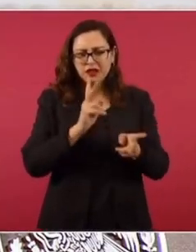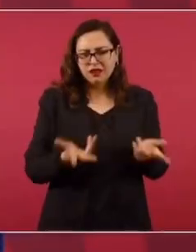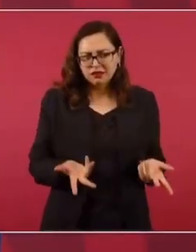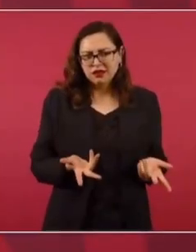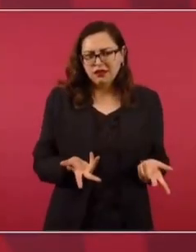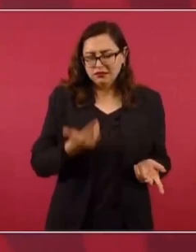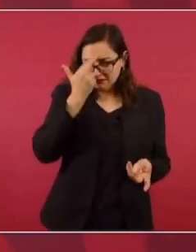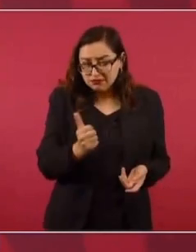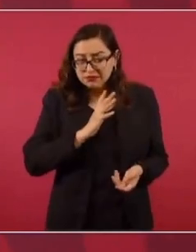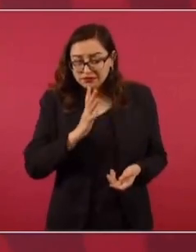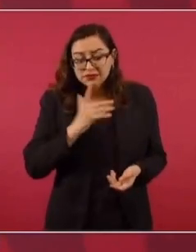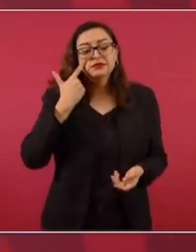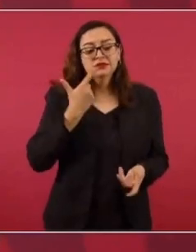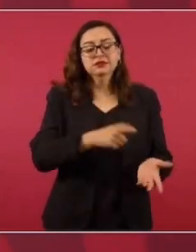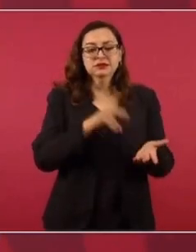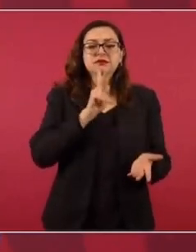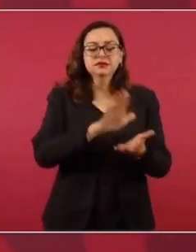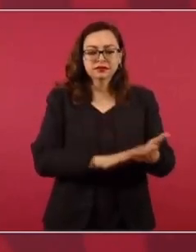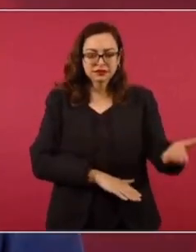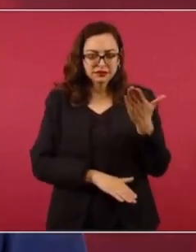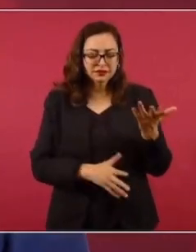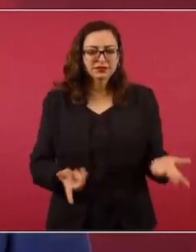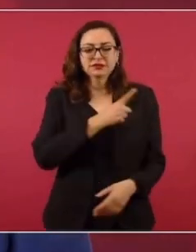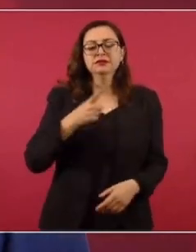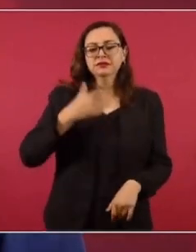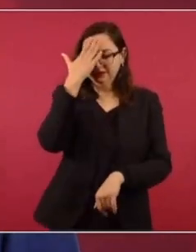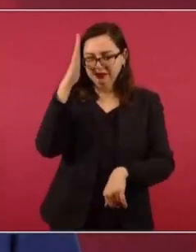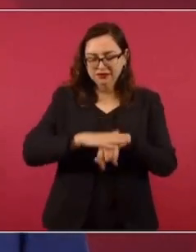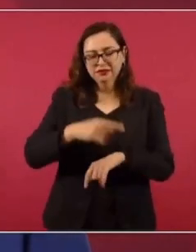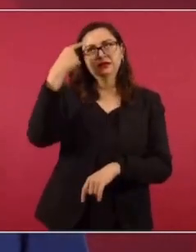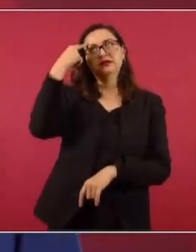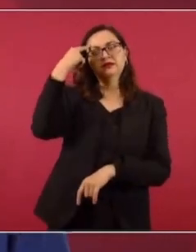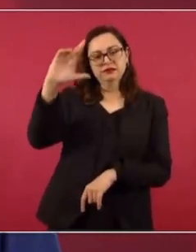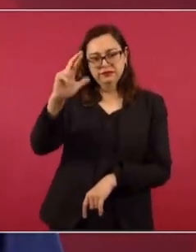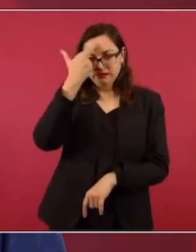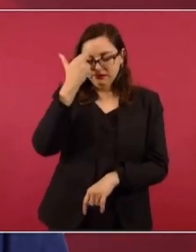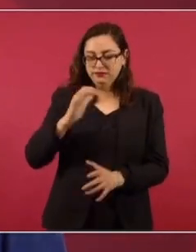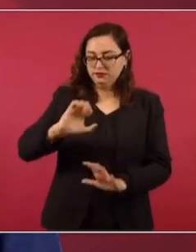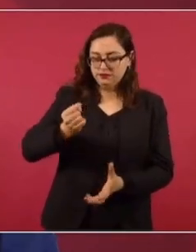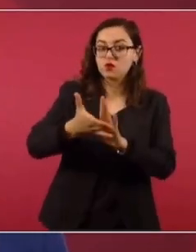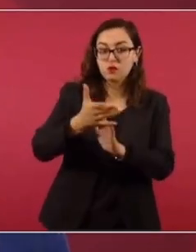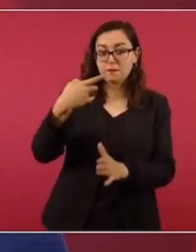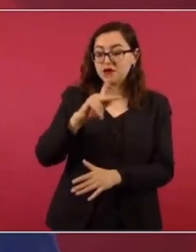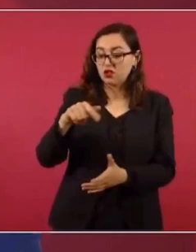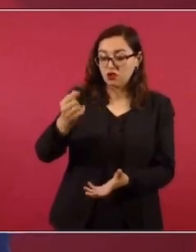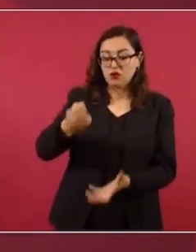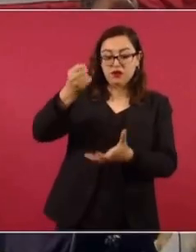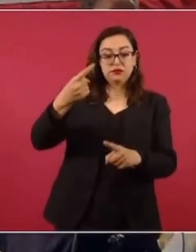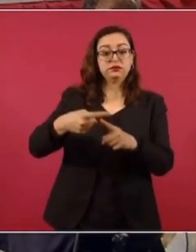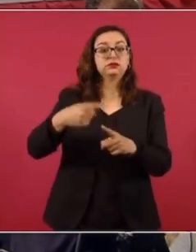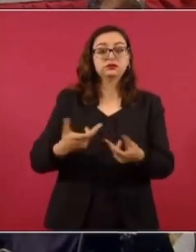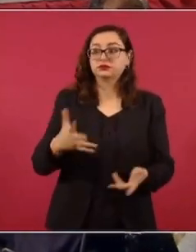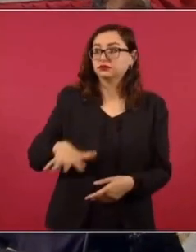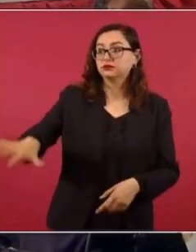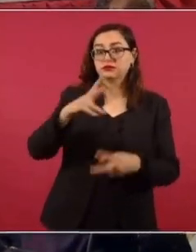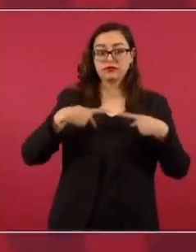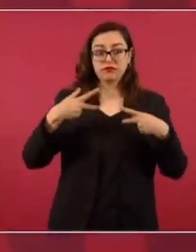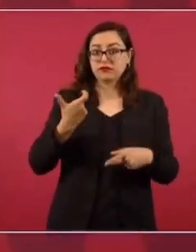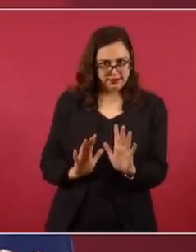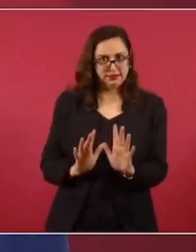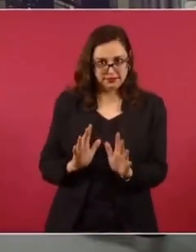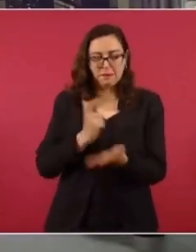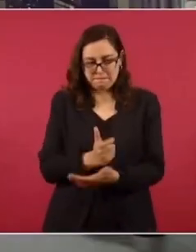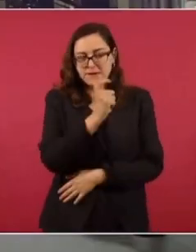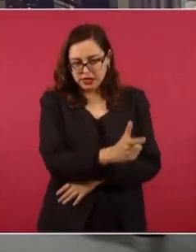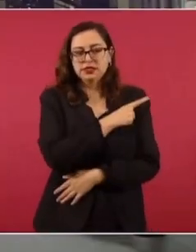debe de olvidar, no solo en este caso, en todos, de que el presupuesto es dinero del pueblo. Pero nosotros somos simplemente administradores,